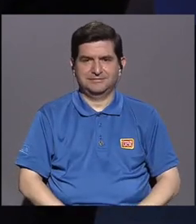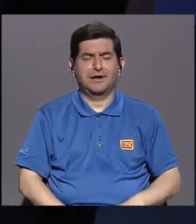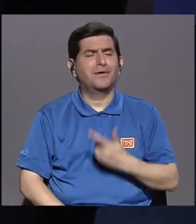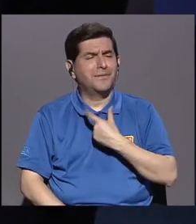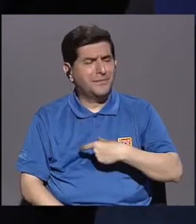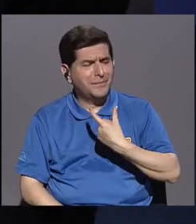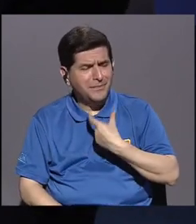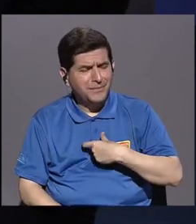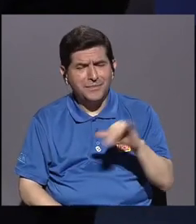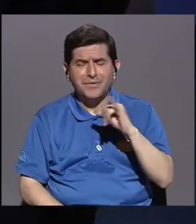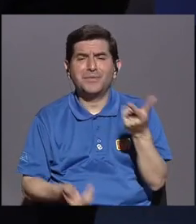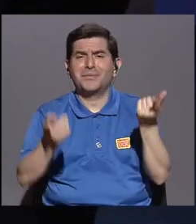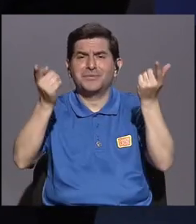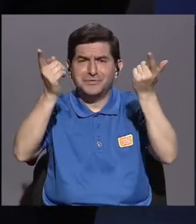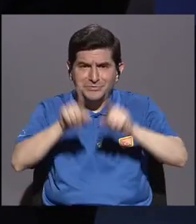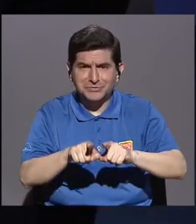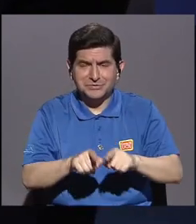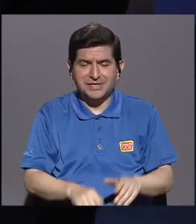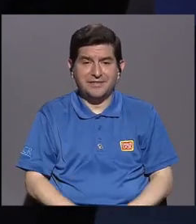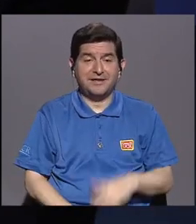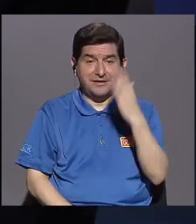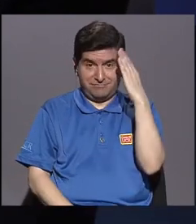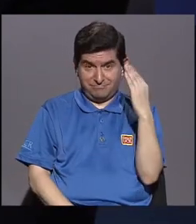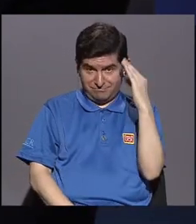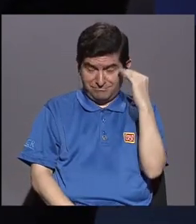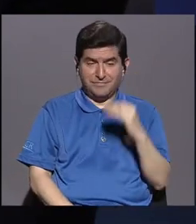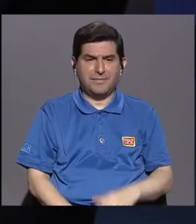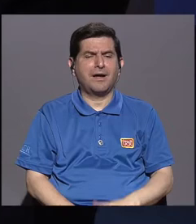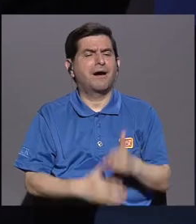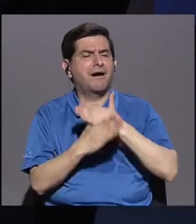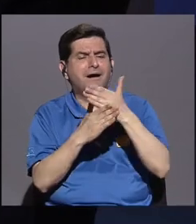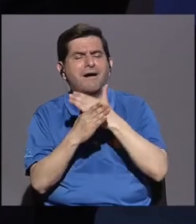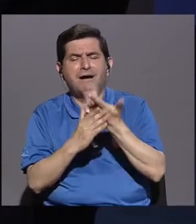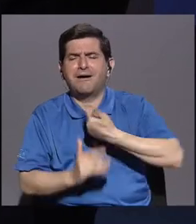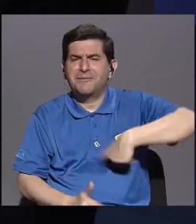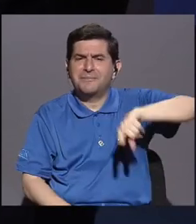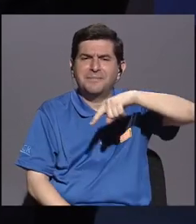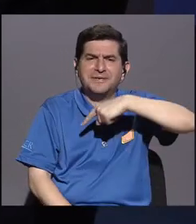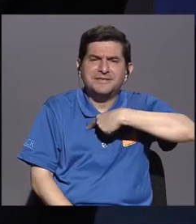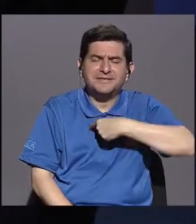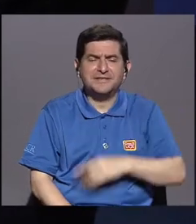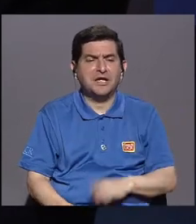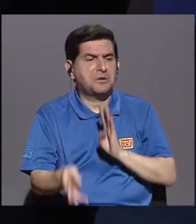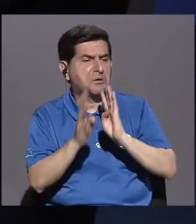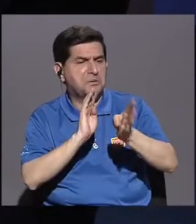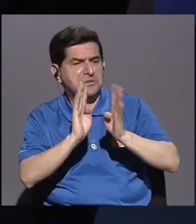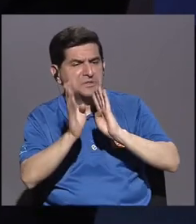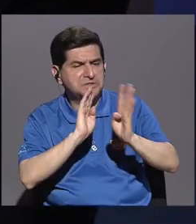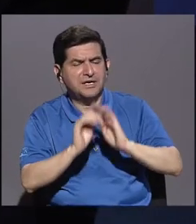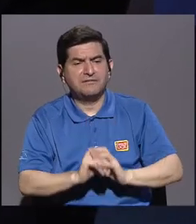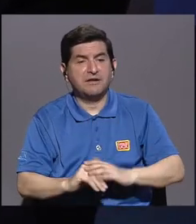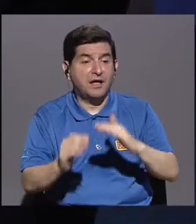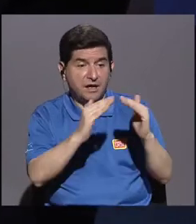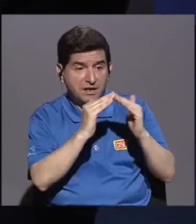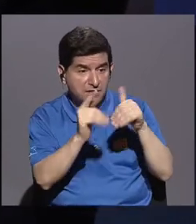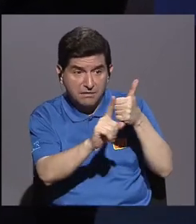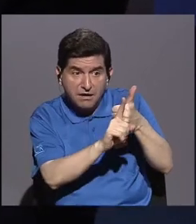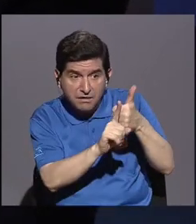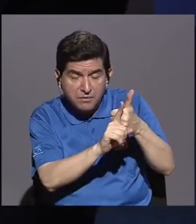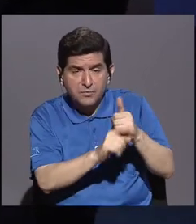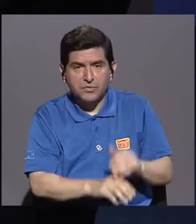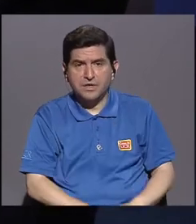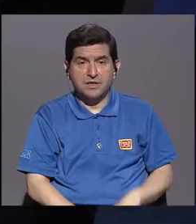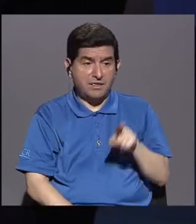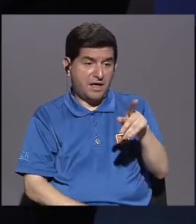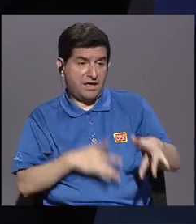deseosos, tal como pasó con esta experiencia, pues compartieron con nosotros, hablamos de la comunidad de ellos, de lo